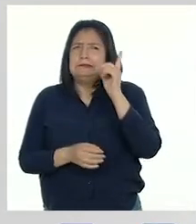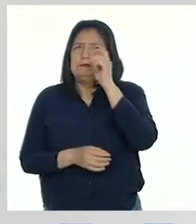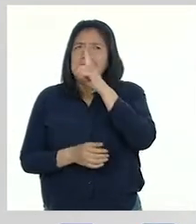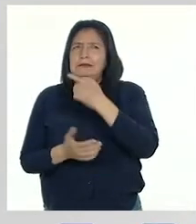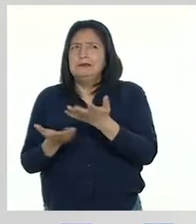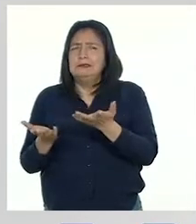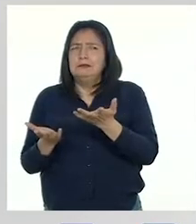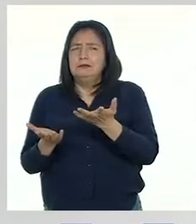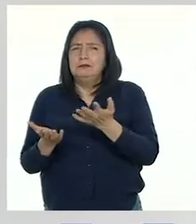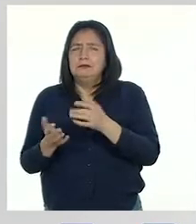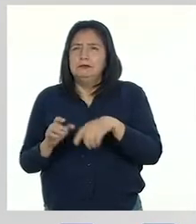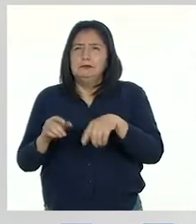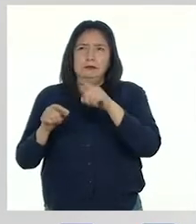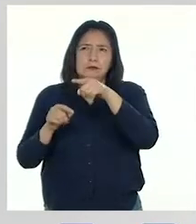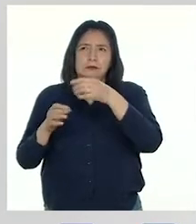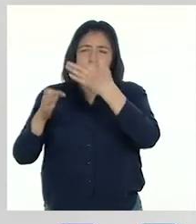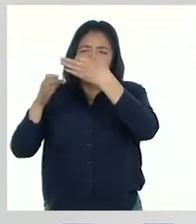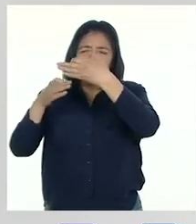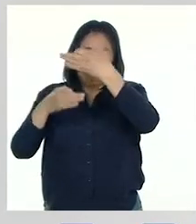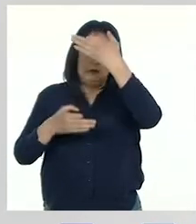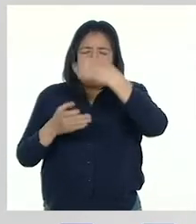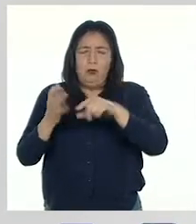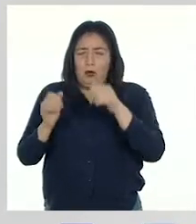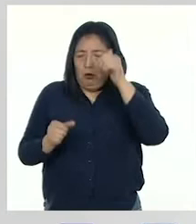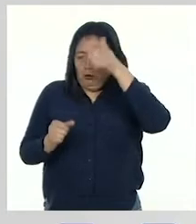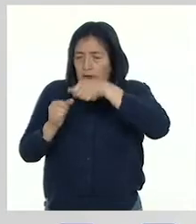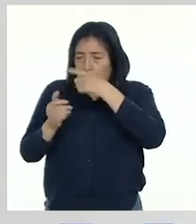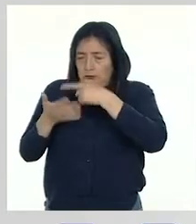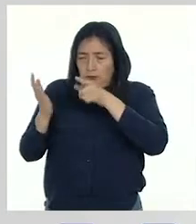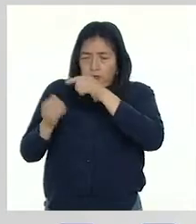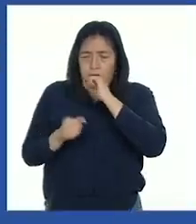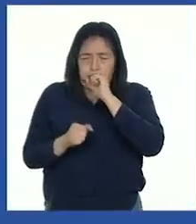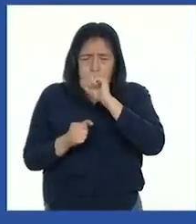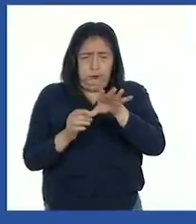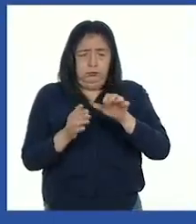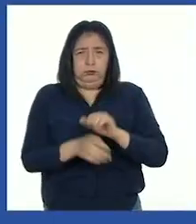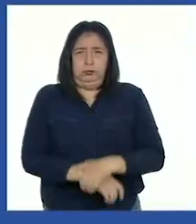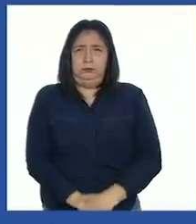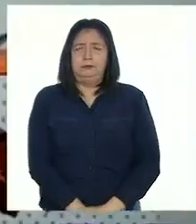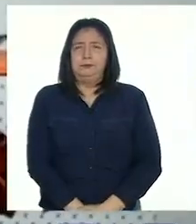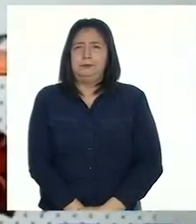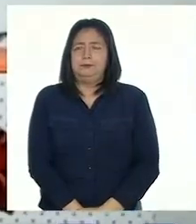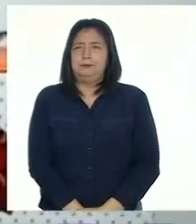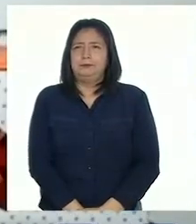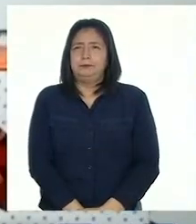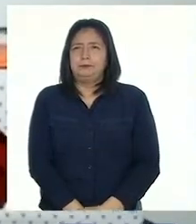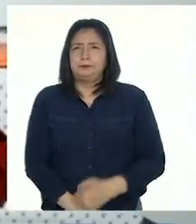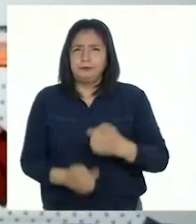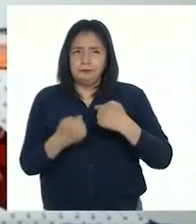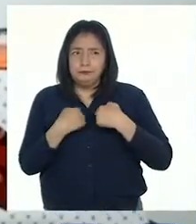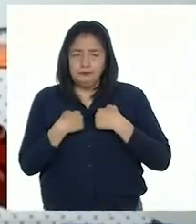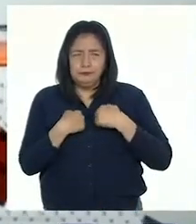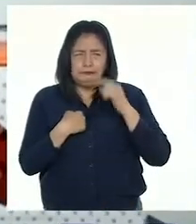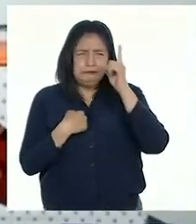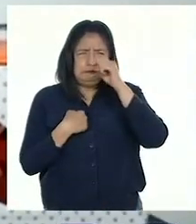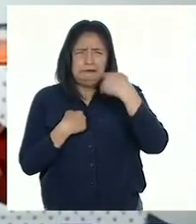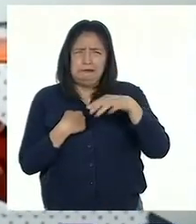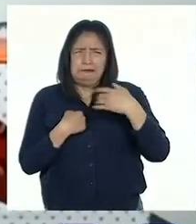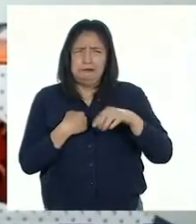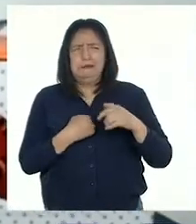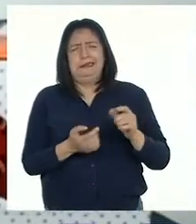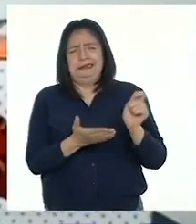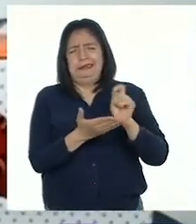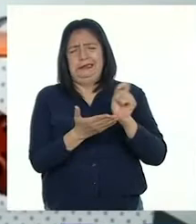dificultades según tu ficha de reflexión? Esto fue lo que nos dijo. Tuve dificultades para escribir